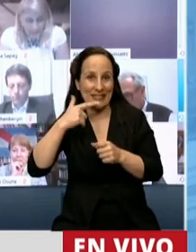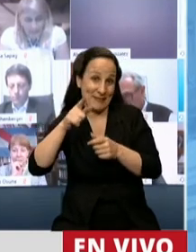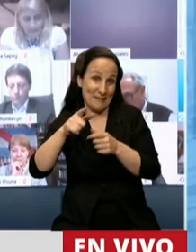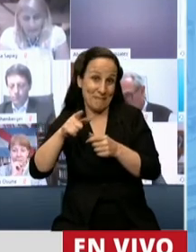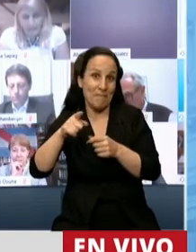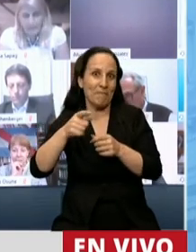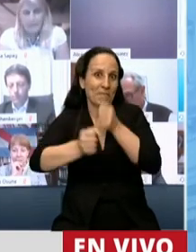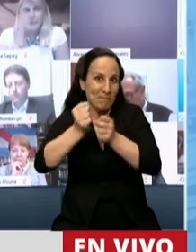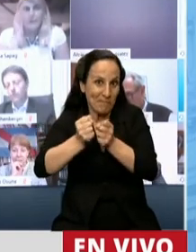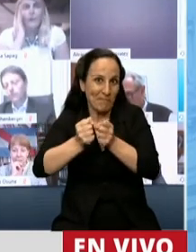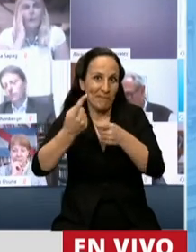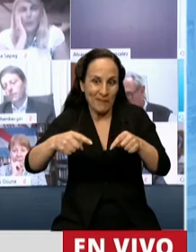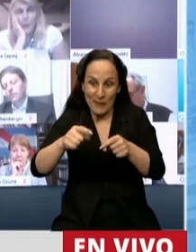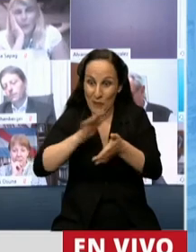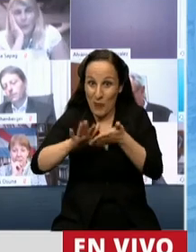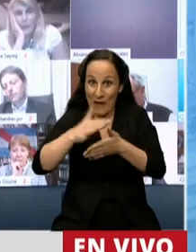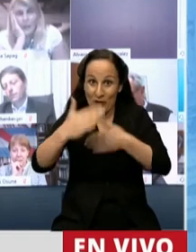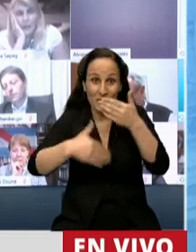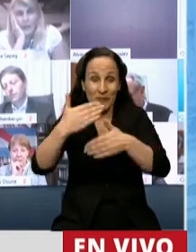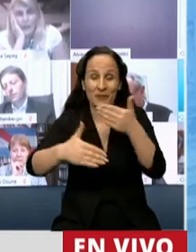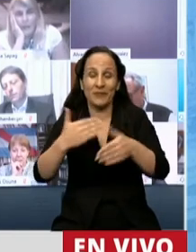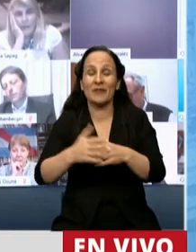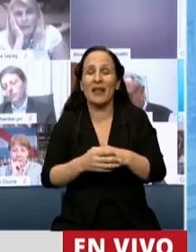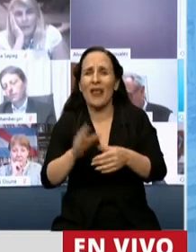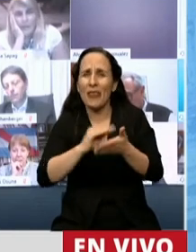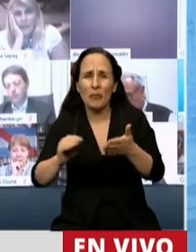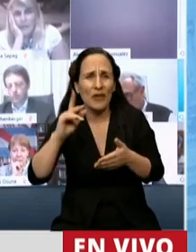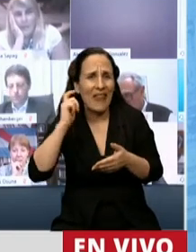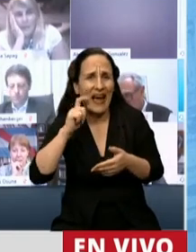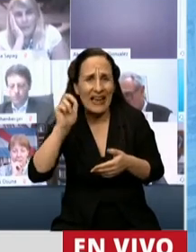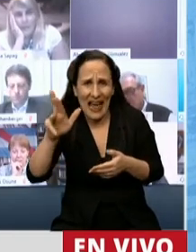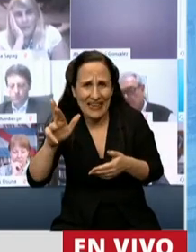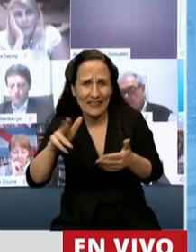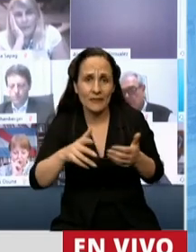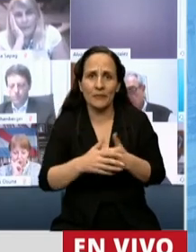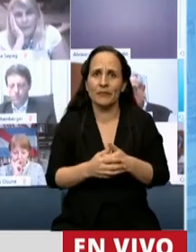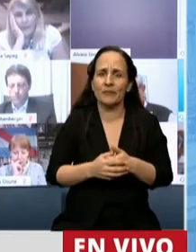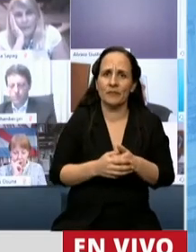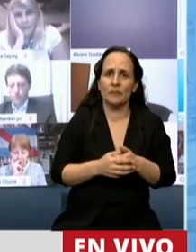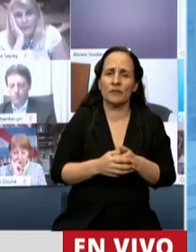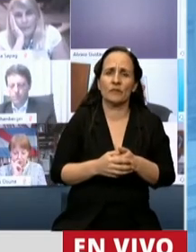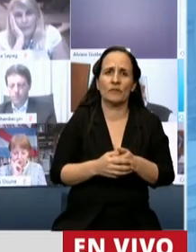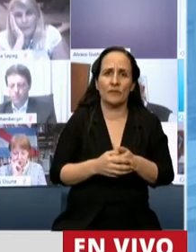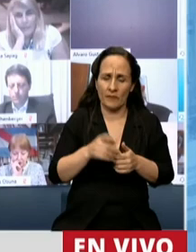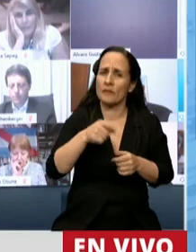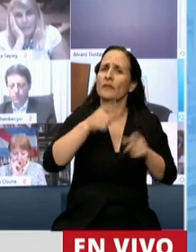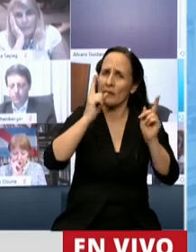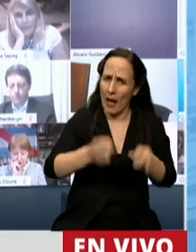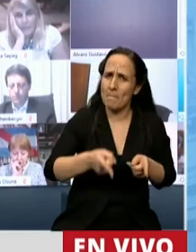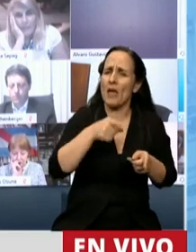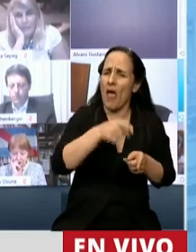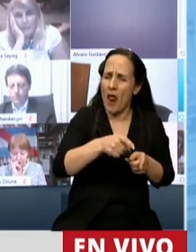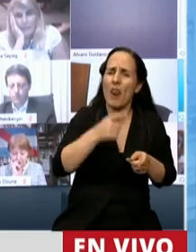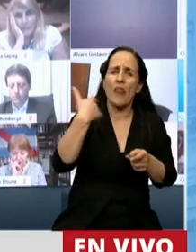industria incipiente y que tiene un potencial de desarrollo enorme, la industria de la economía del conocimiento también. Hay que